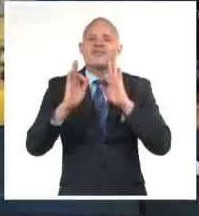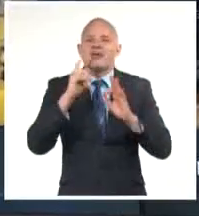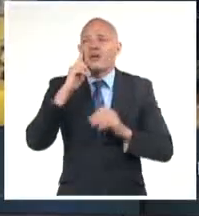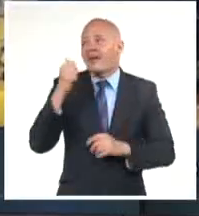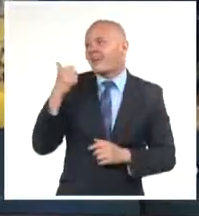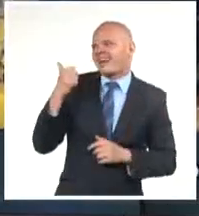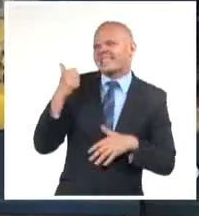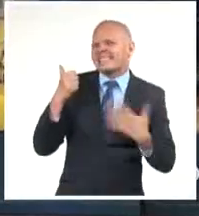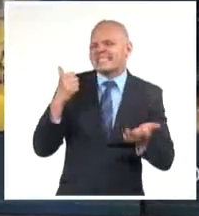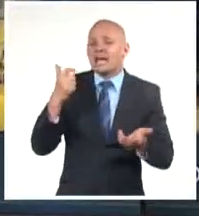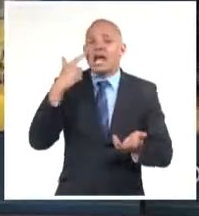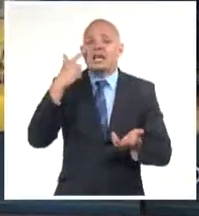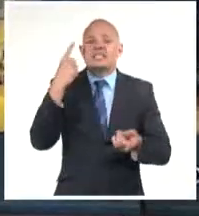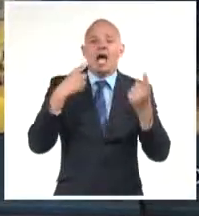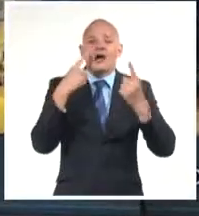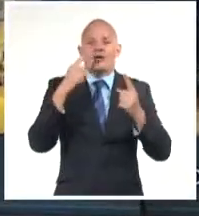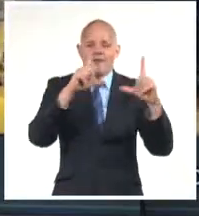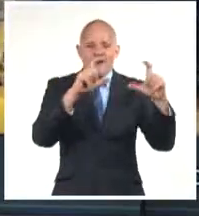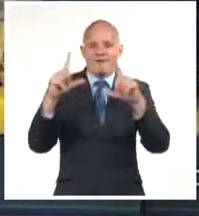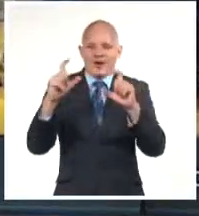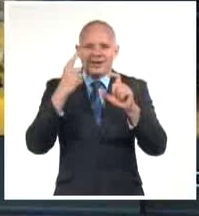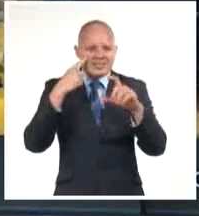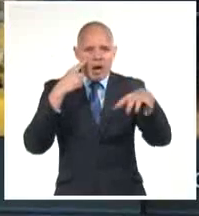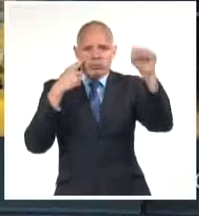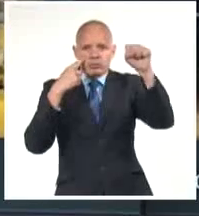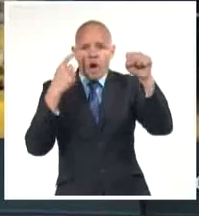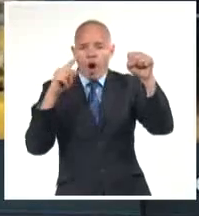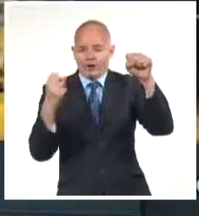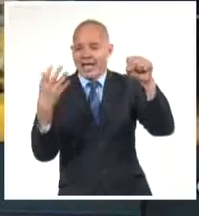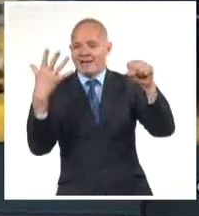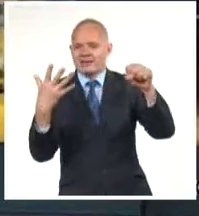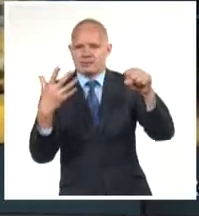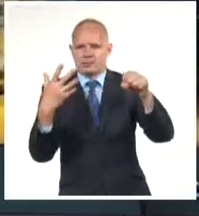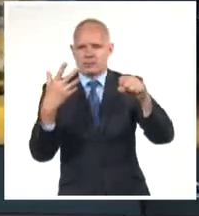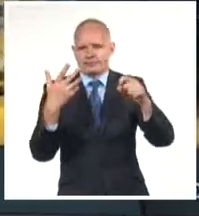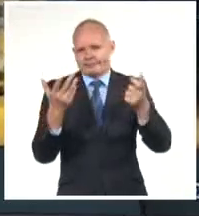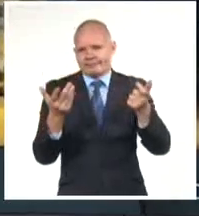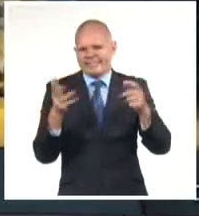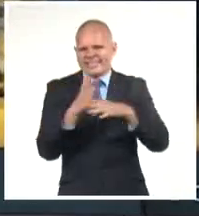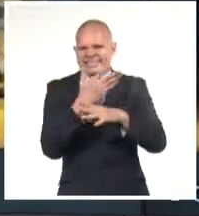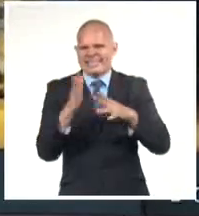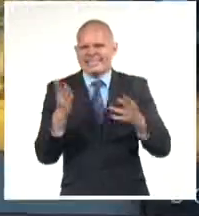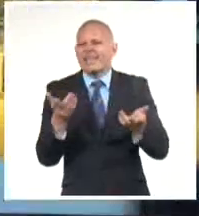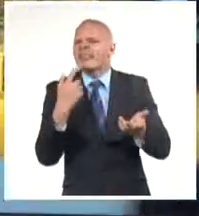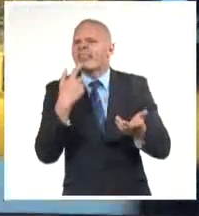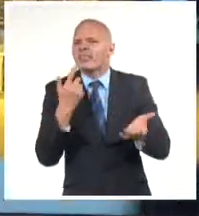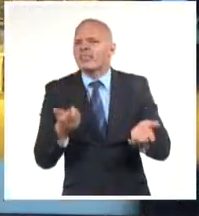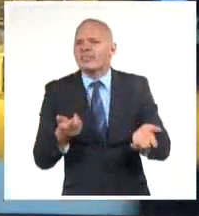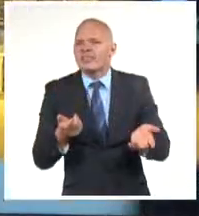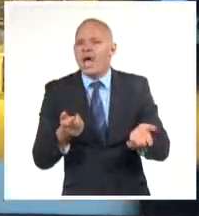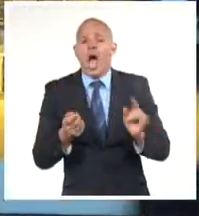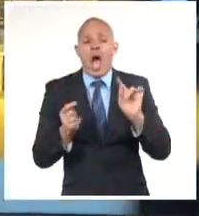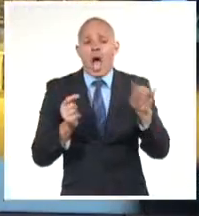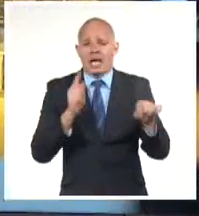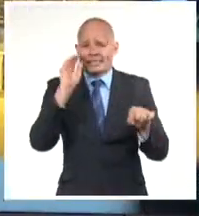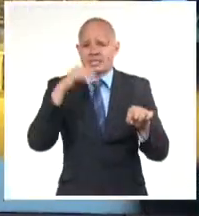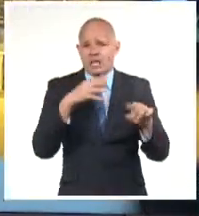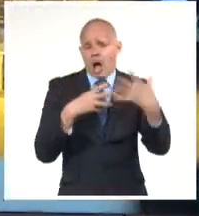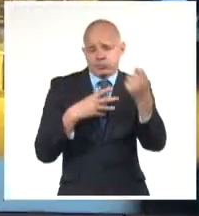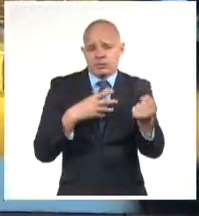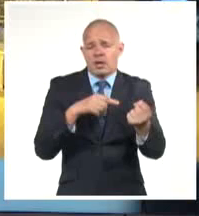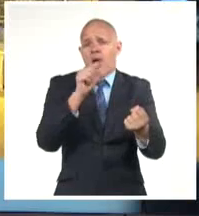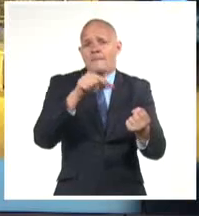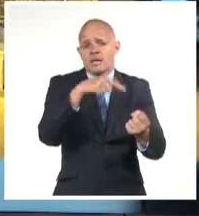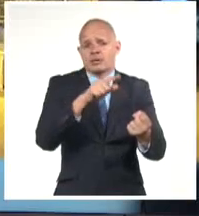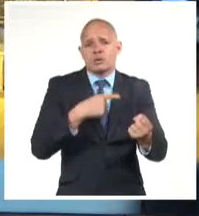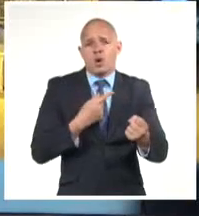luz de un lado y en apagón el otro, y además de la diferencia evidente, no se ven, pero están ahí, el calor, los mosquitos,